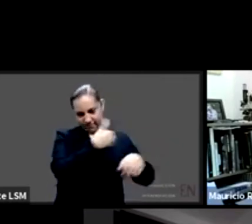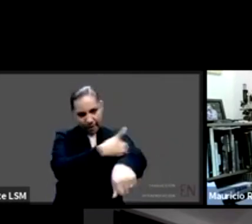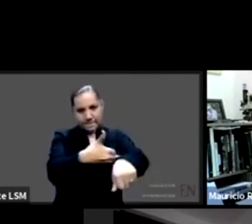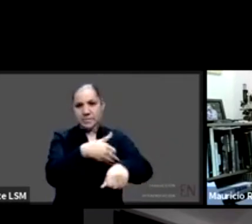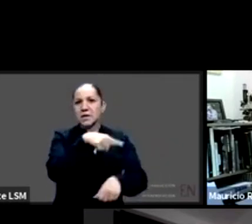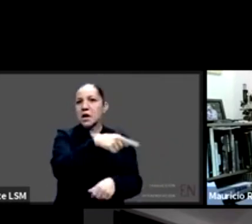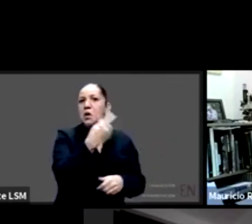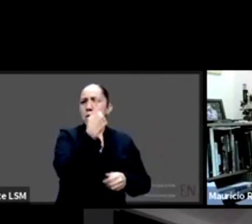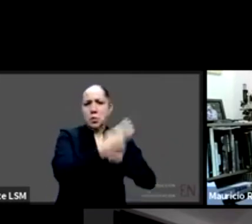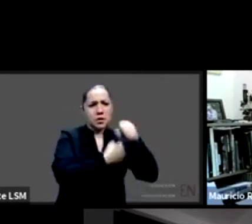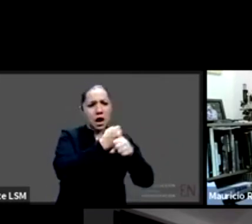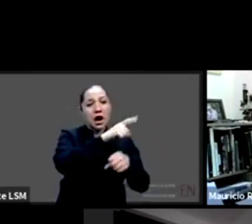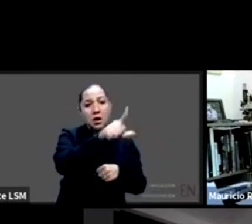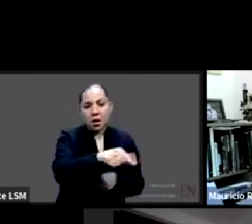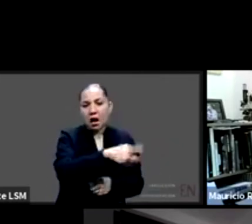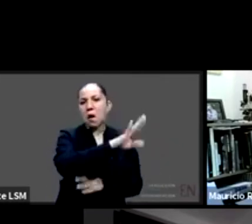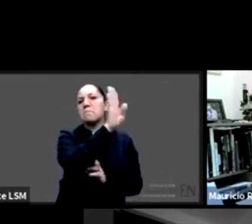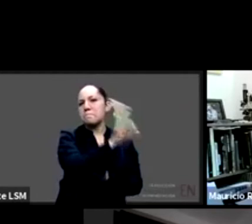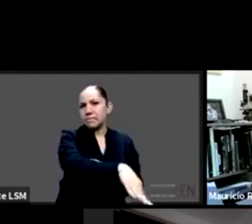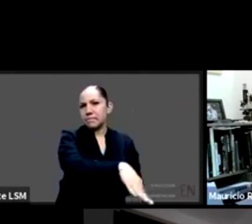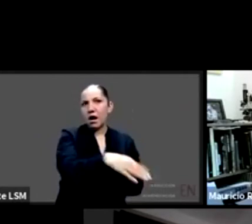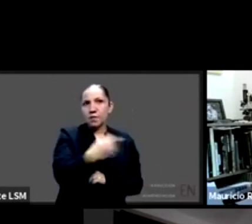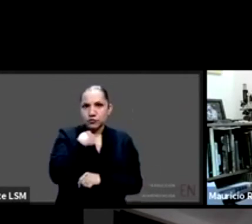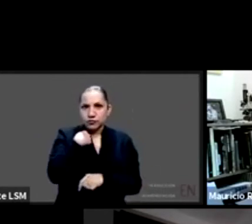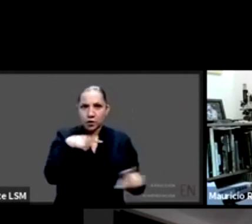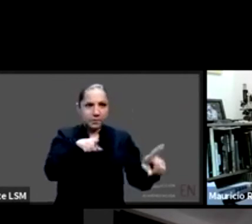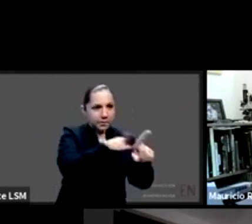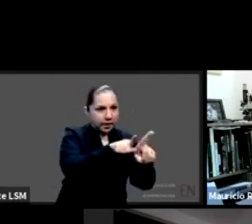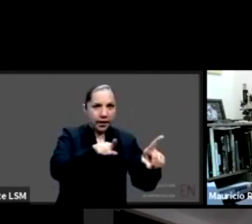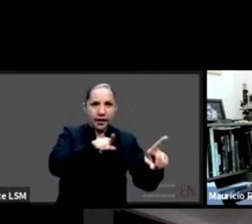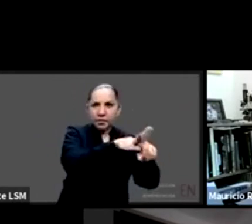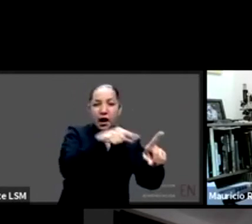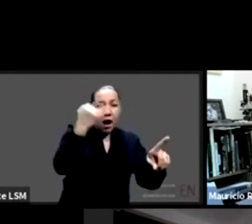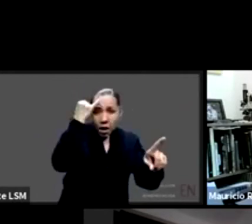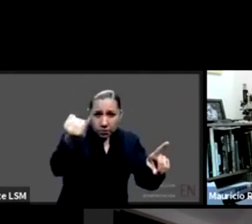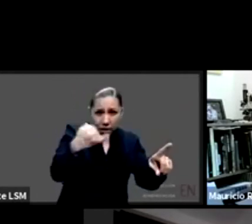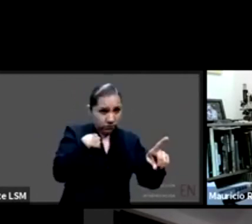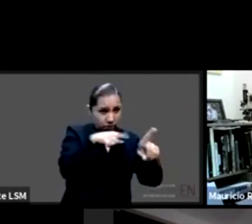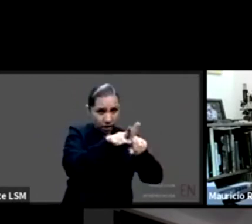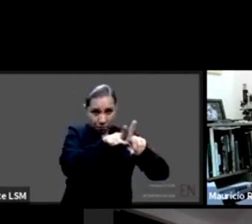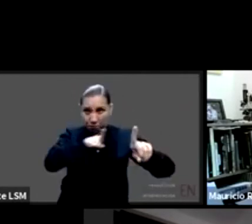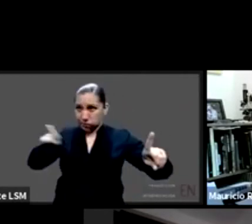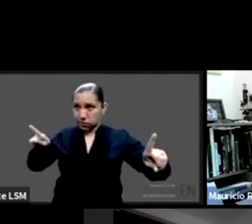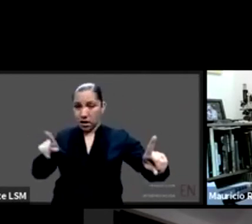sin haber estado pegado a ella siendo parte importantísima de su tratamiento